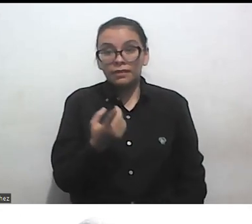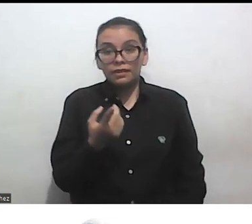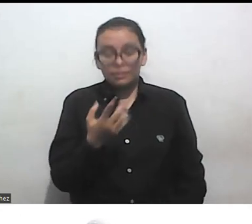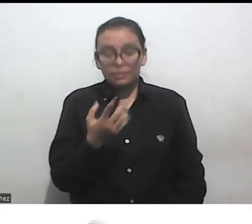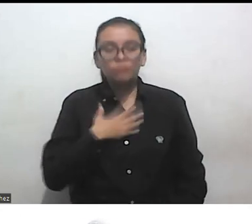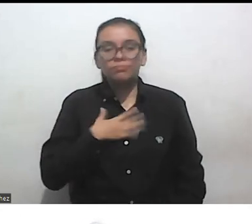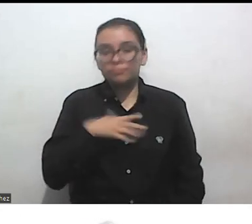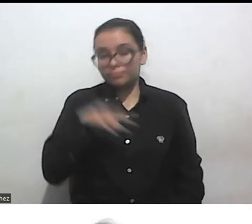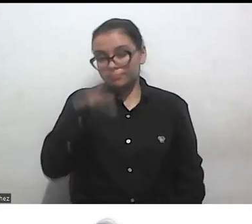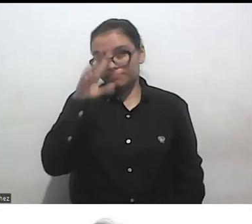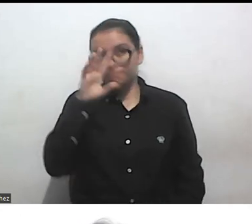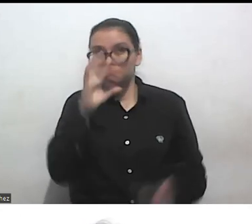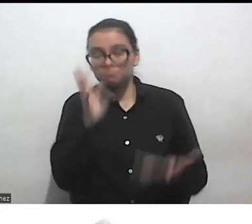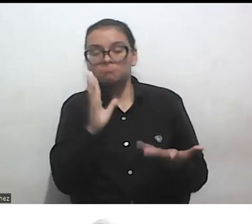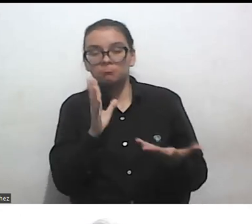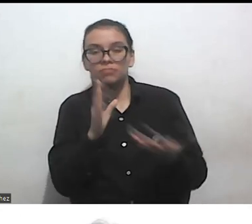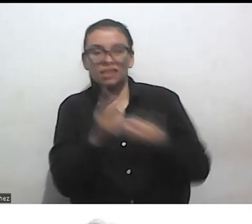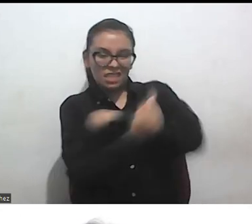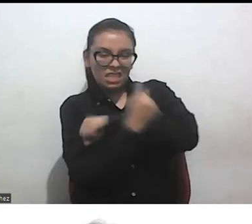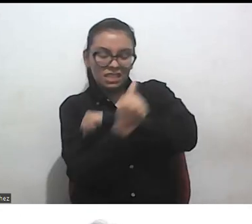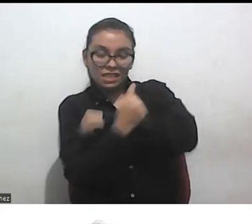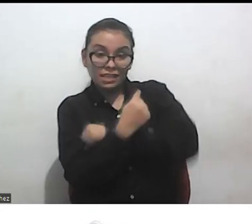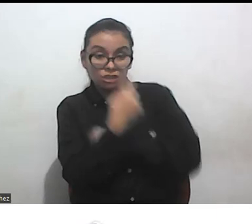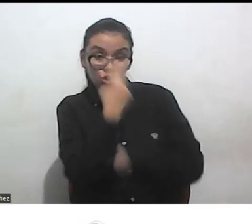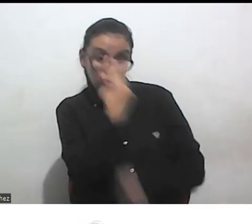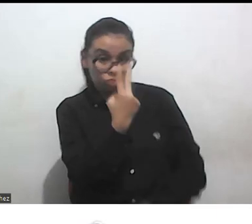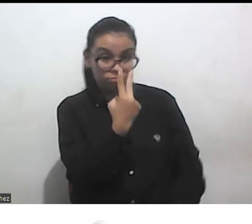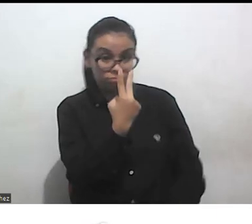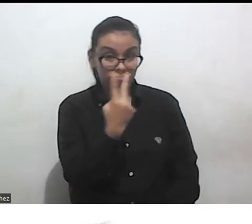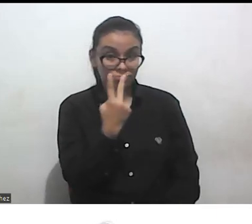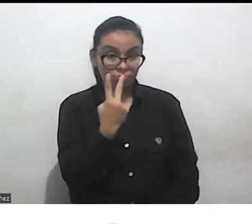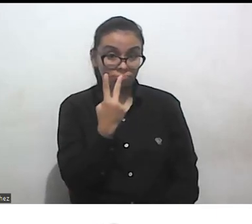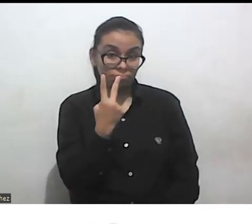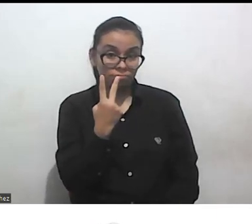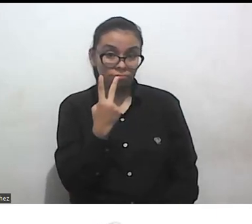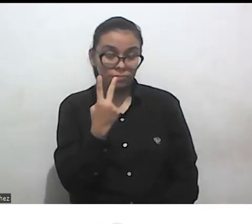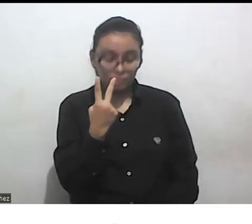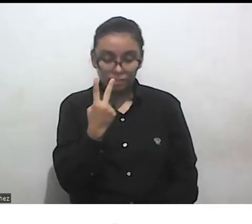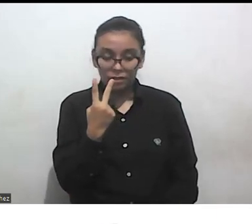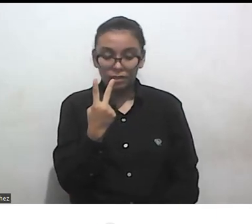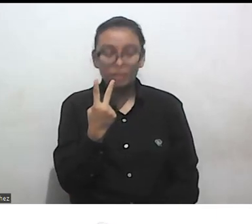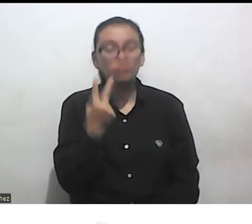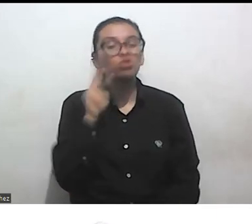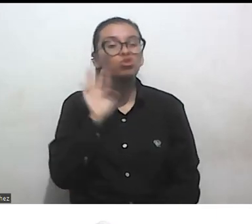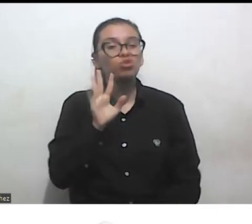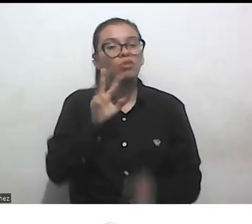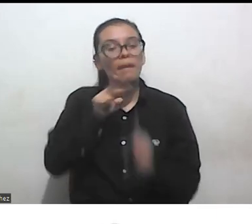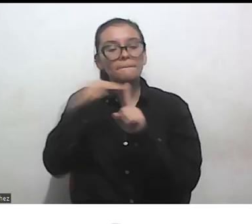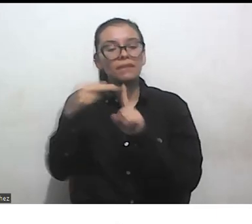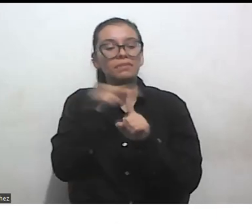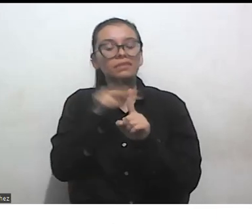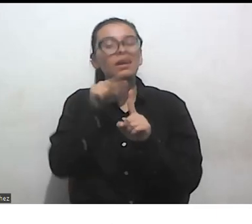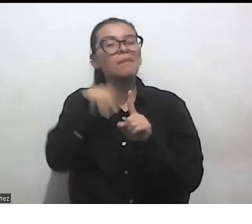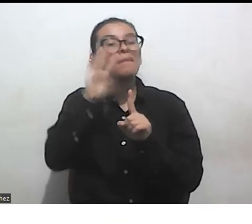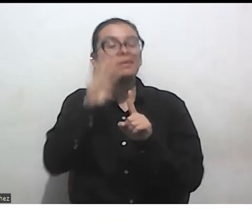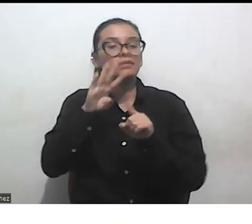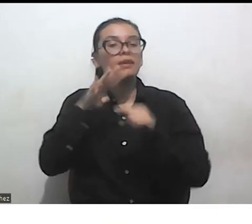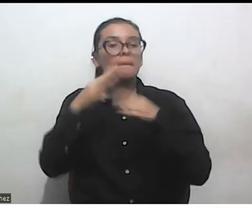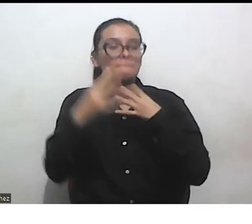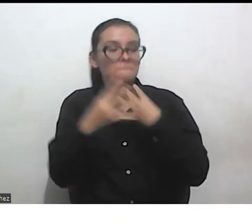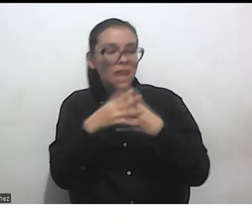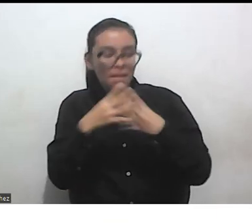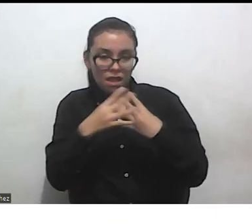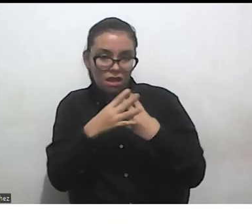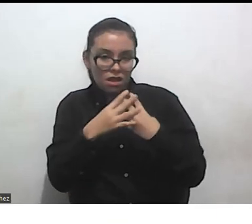con las críticas, con dos críticas. La primera es que es una perspectiva muy matemática, muy restringida de